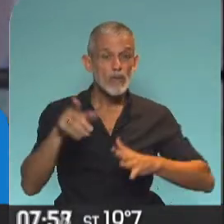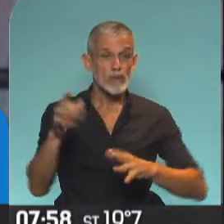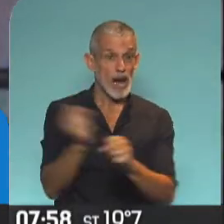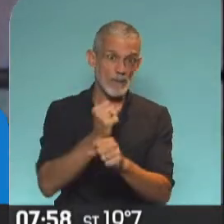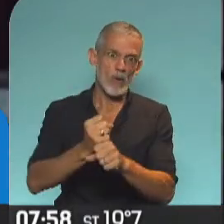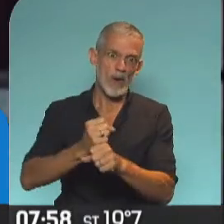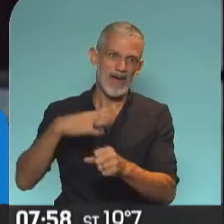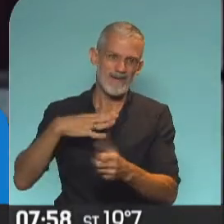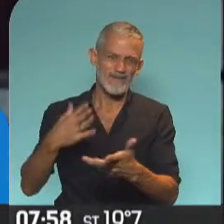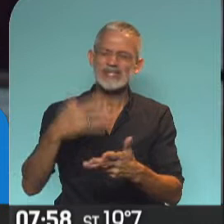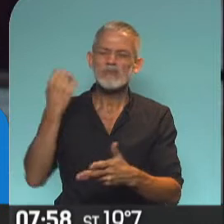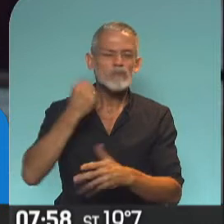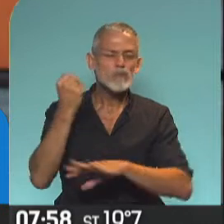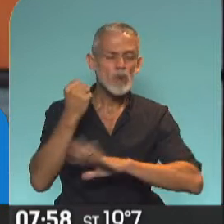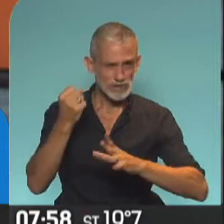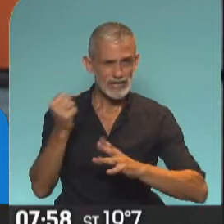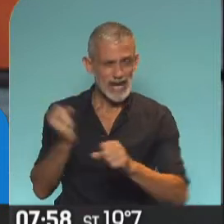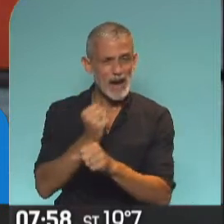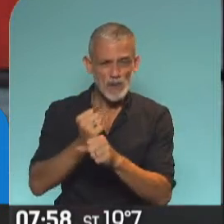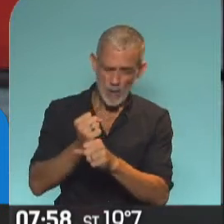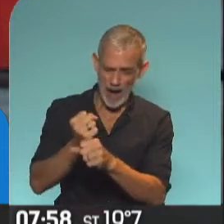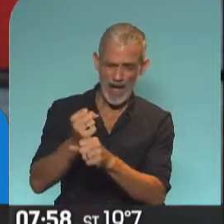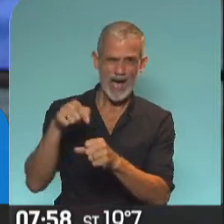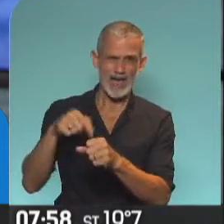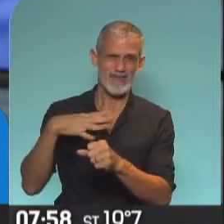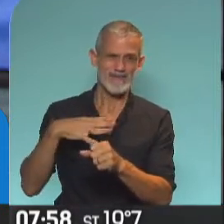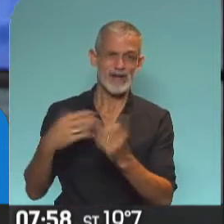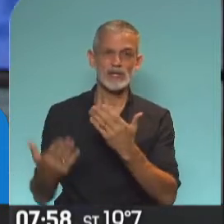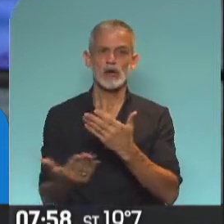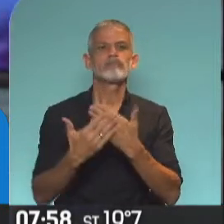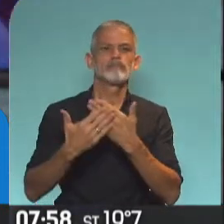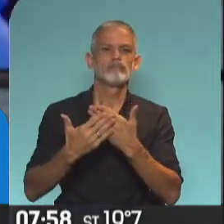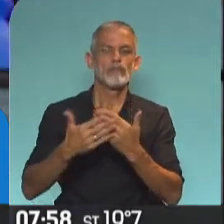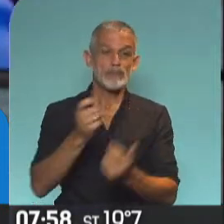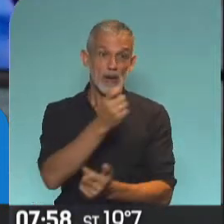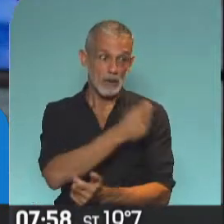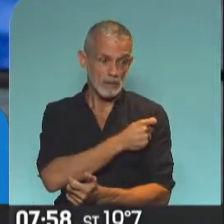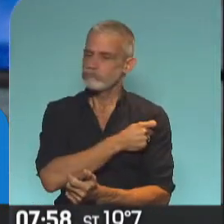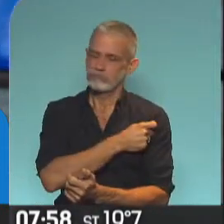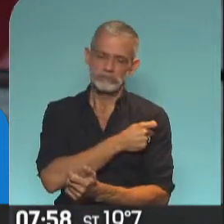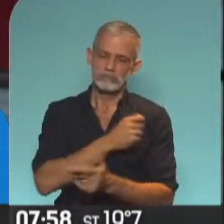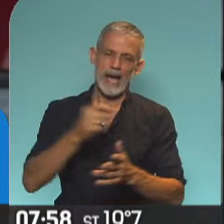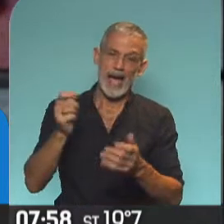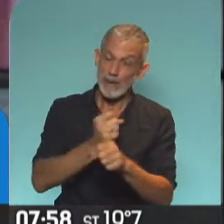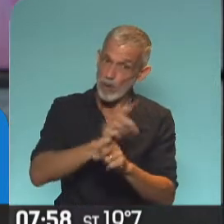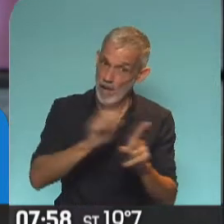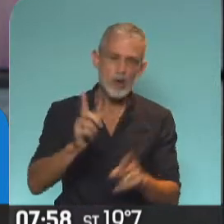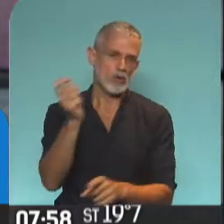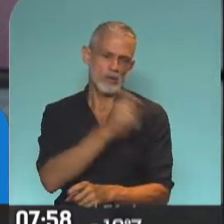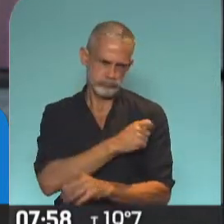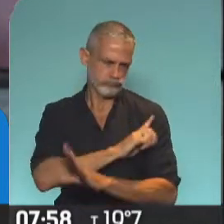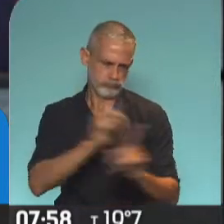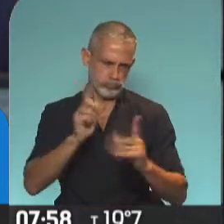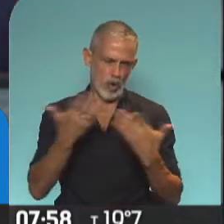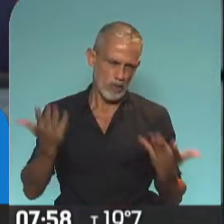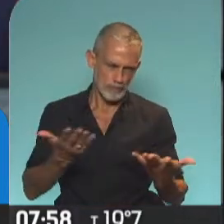aprobada. Es muy importante esto. Nadie en nuestro país va a aplicar ninguna vacuna que no esté aprobada por el ANMAT y